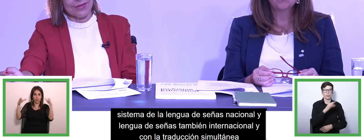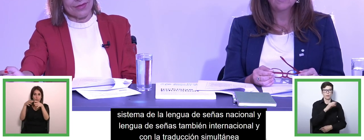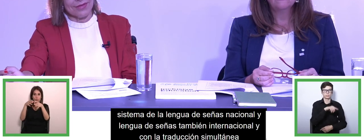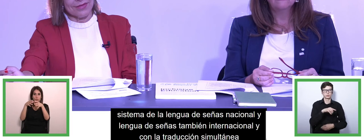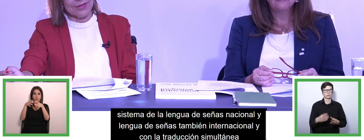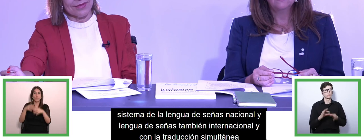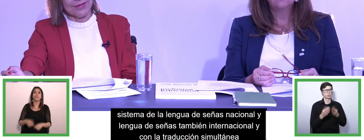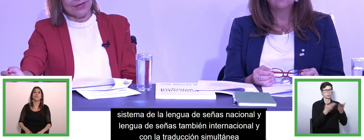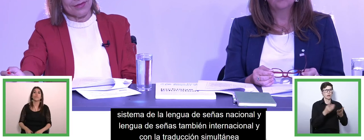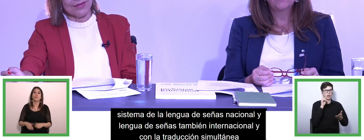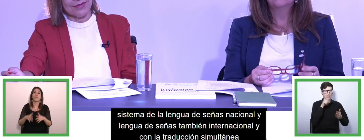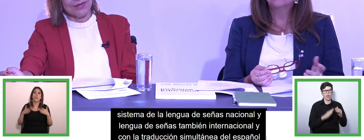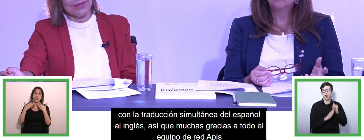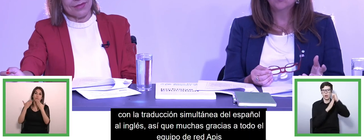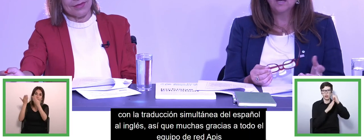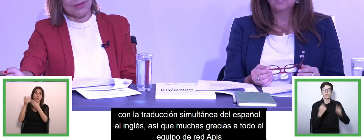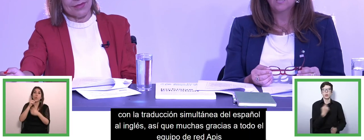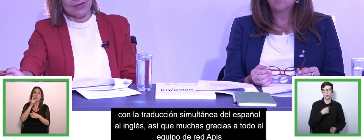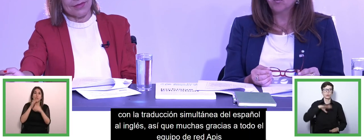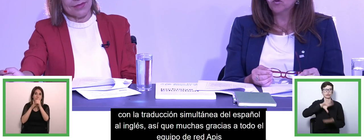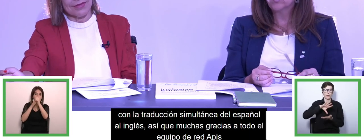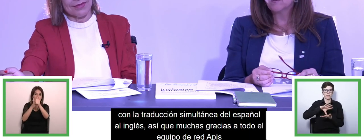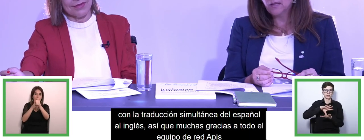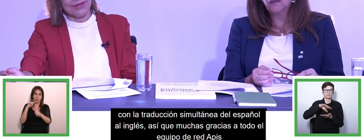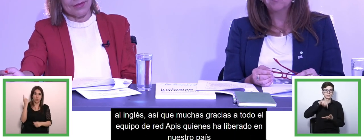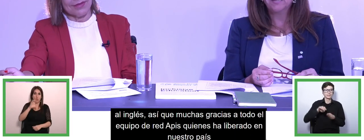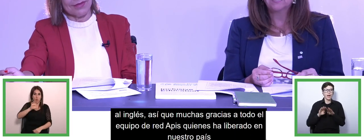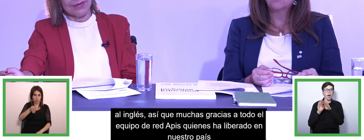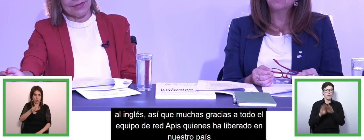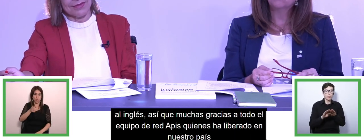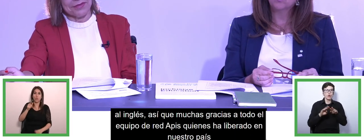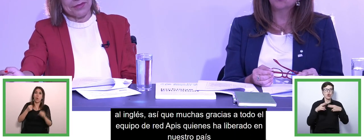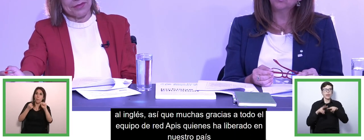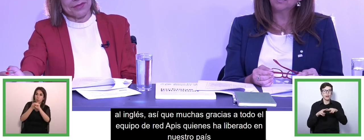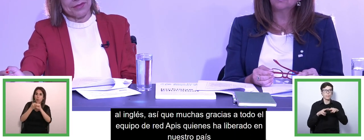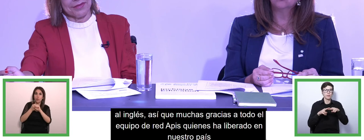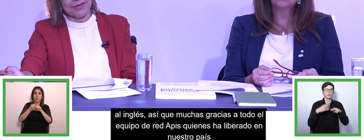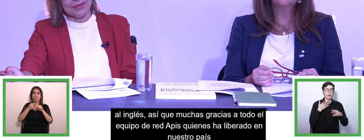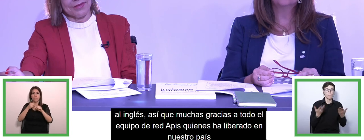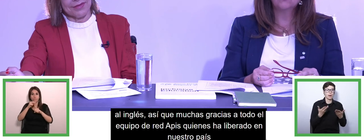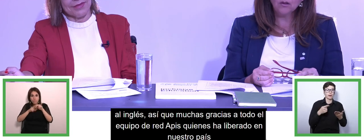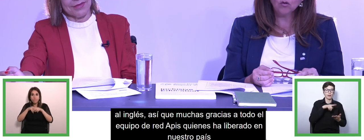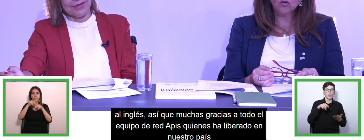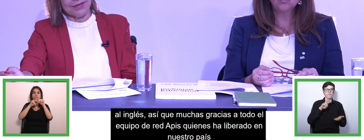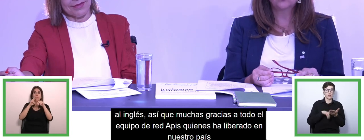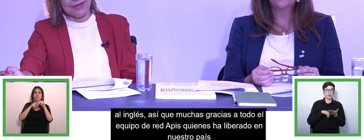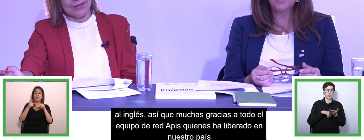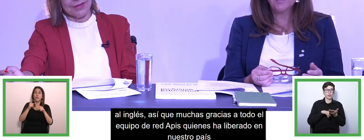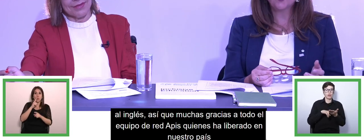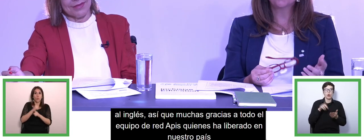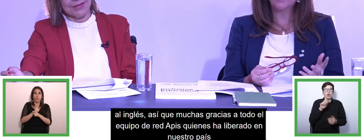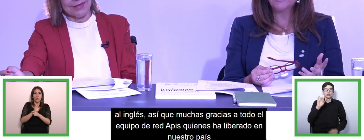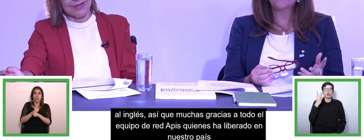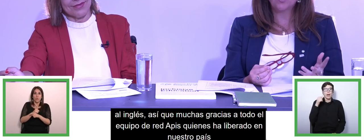en nuestro país en Chile este tipo de apoyos herramientas para que realmente podamos contar no solamente con eventos sino que